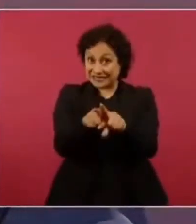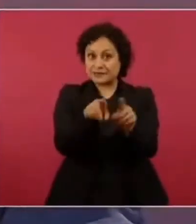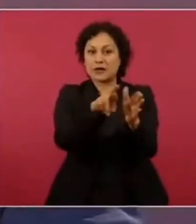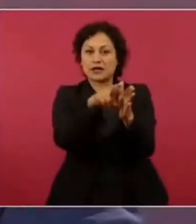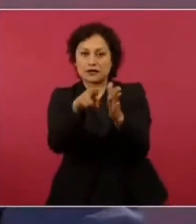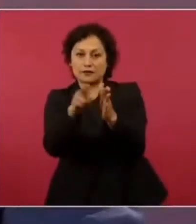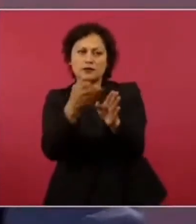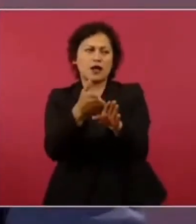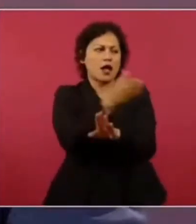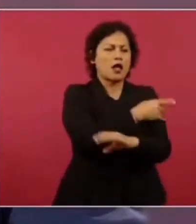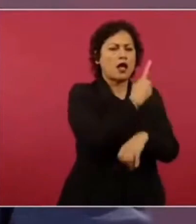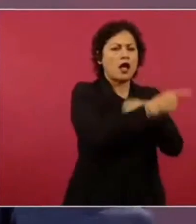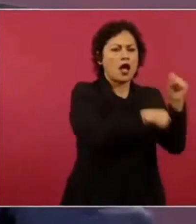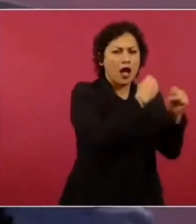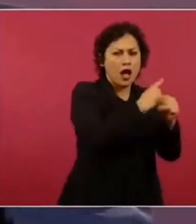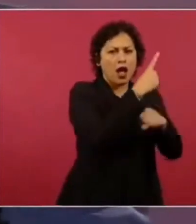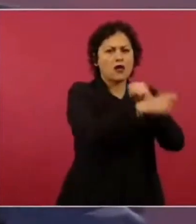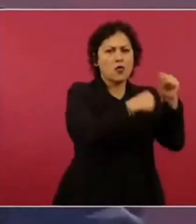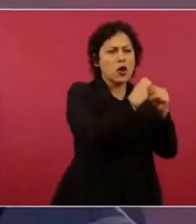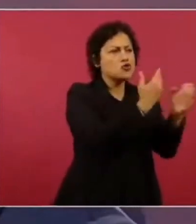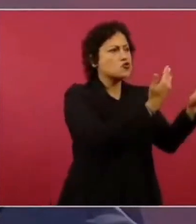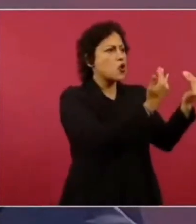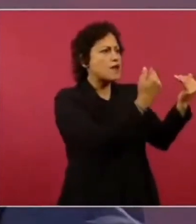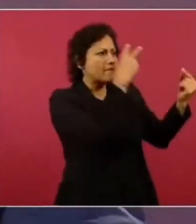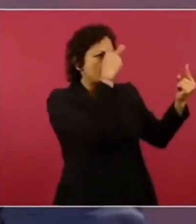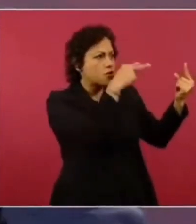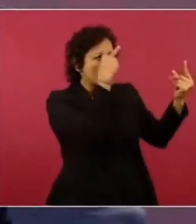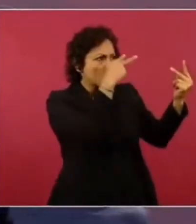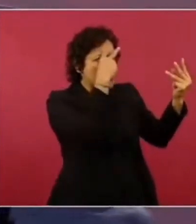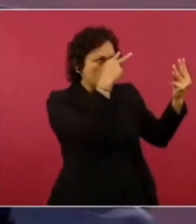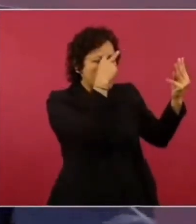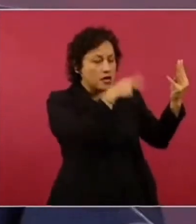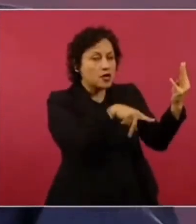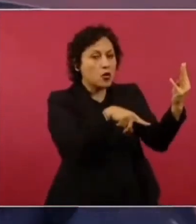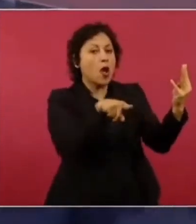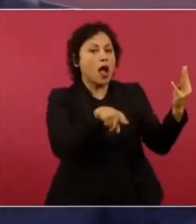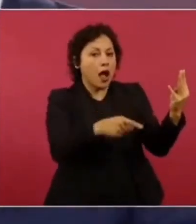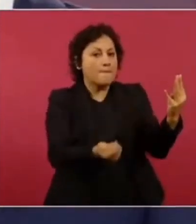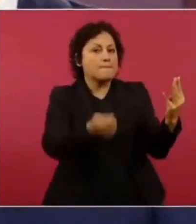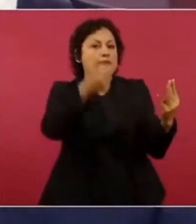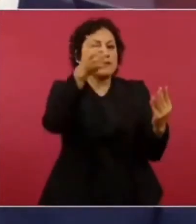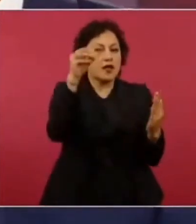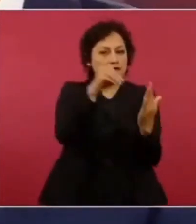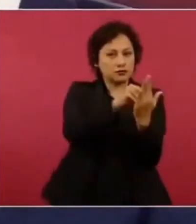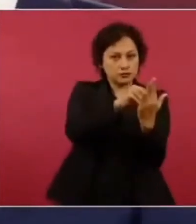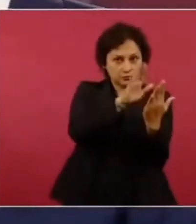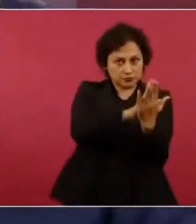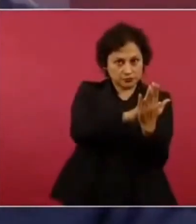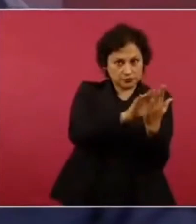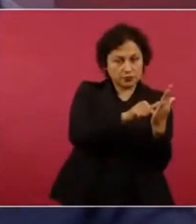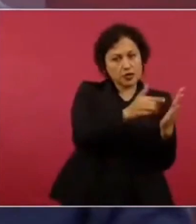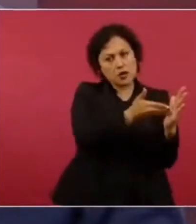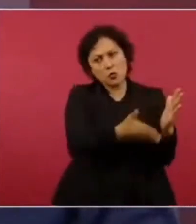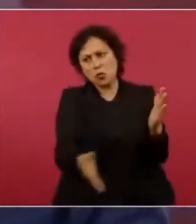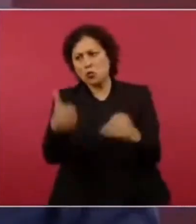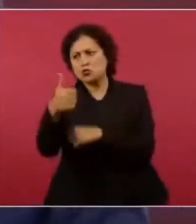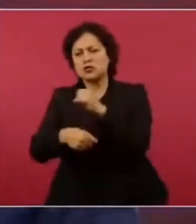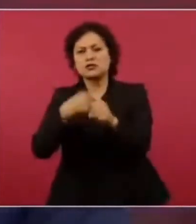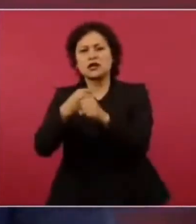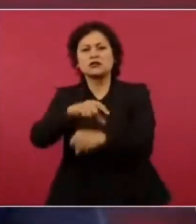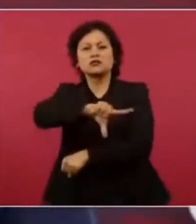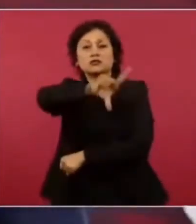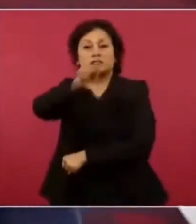lista, ya da a conocer que hay veinticuatro multimillonarios mexicanos